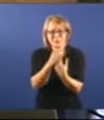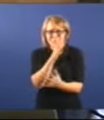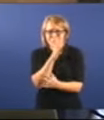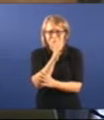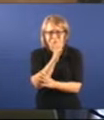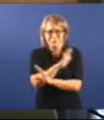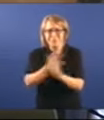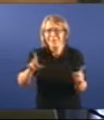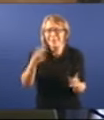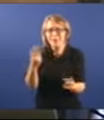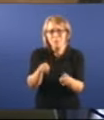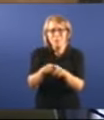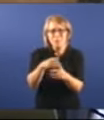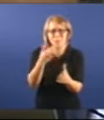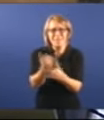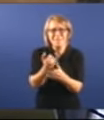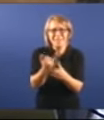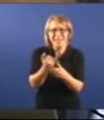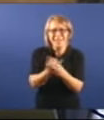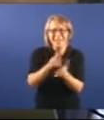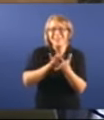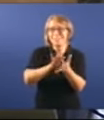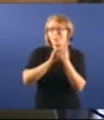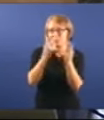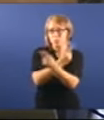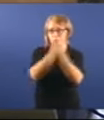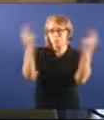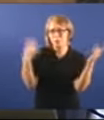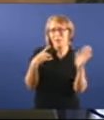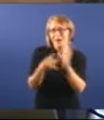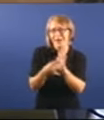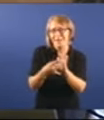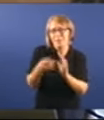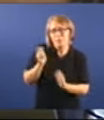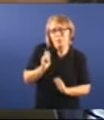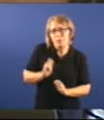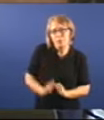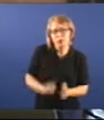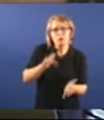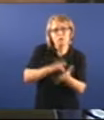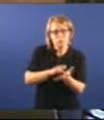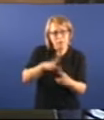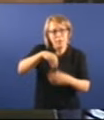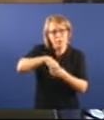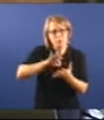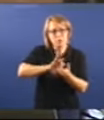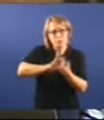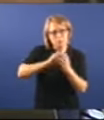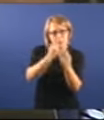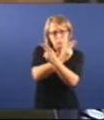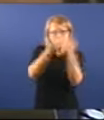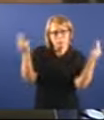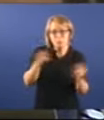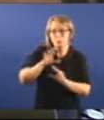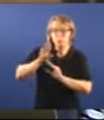demostra é a eficácia dos servicios públicos, da calidade dos profesionais que prestan eses servicios públicos.